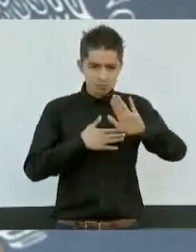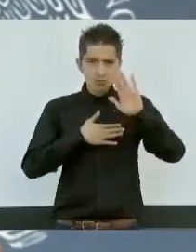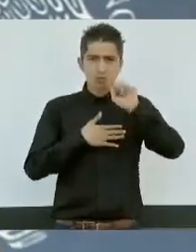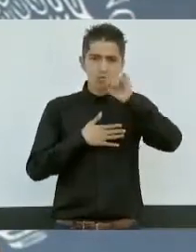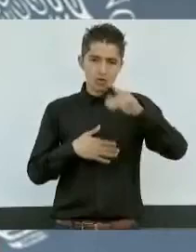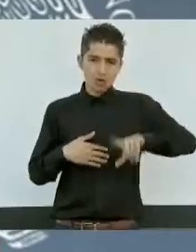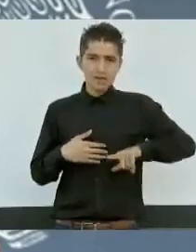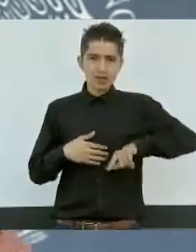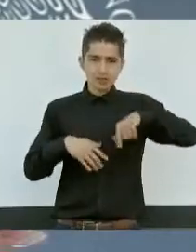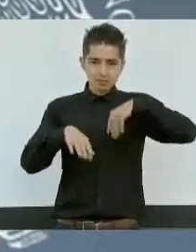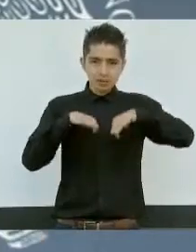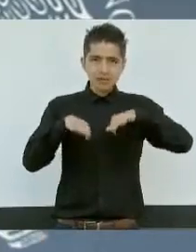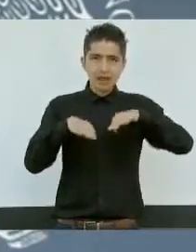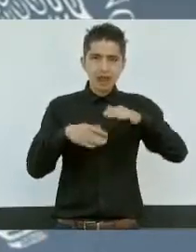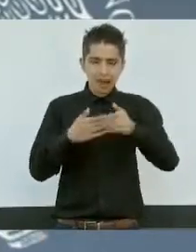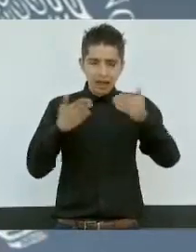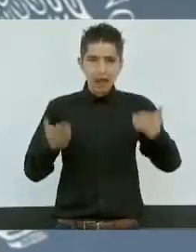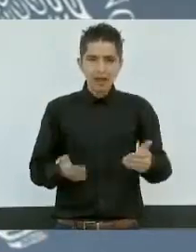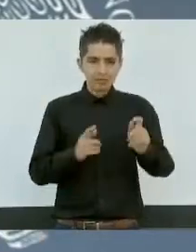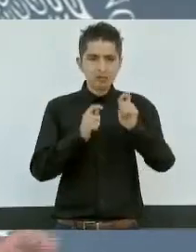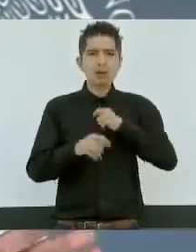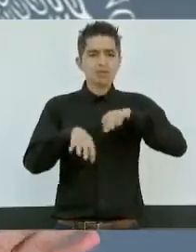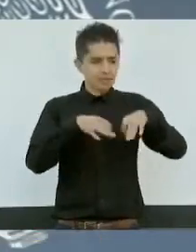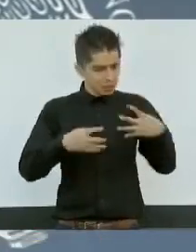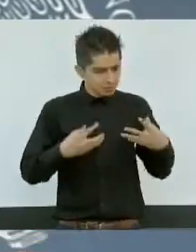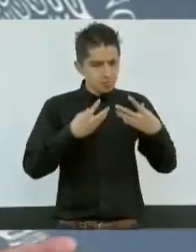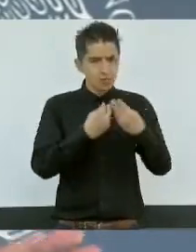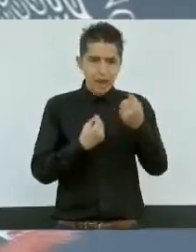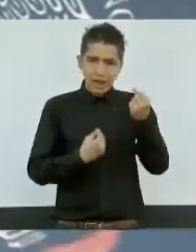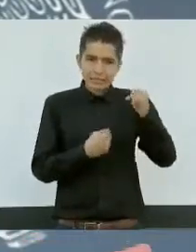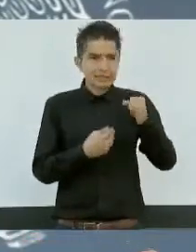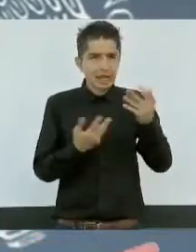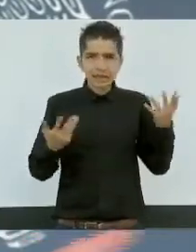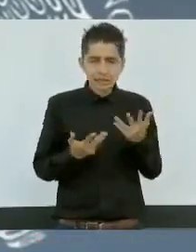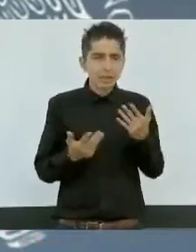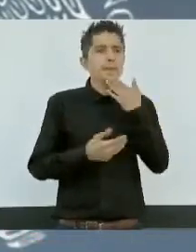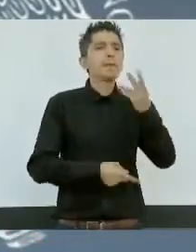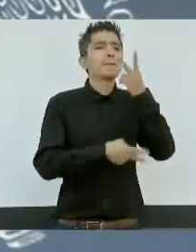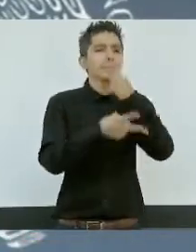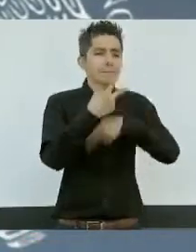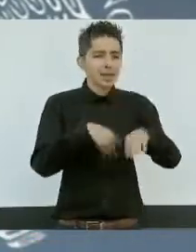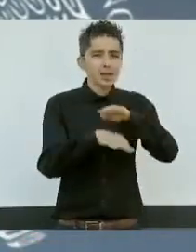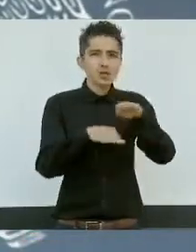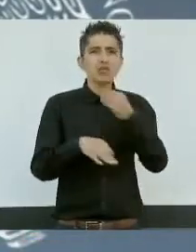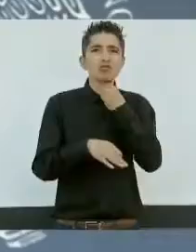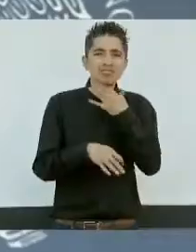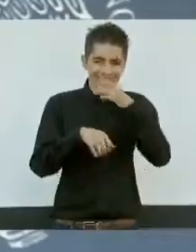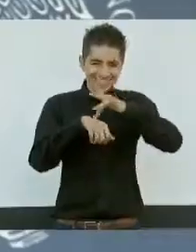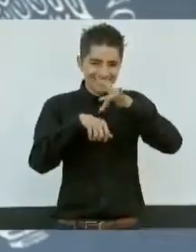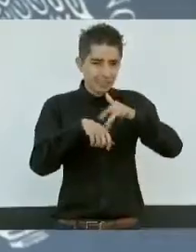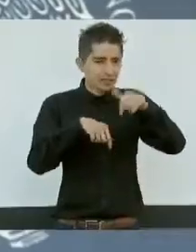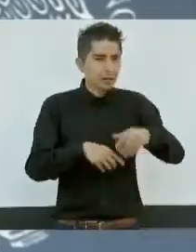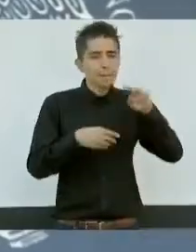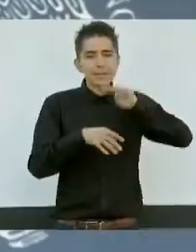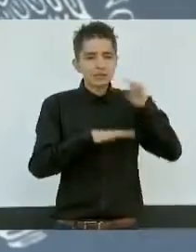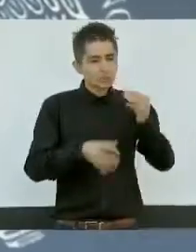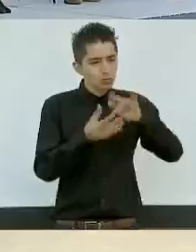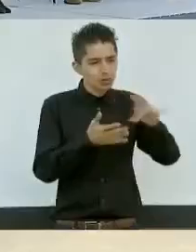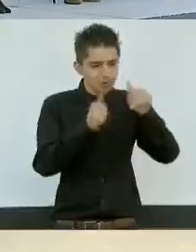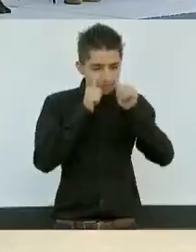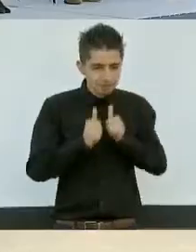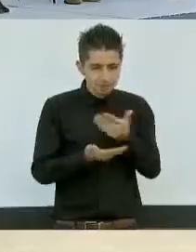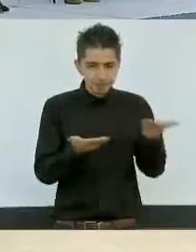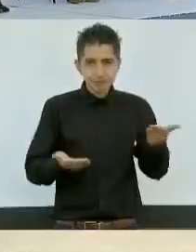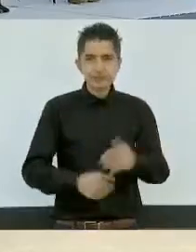que yo encabezo para trabajar de manera conjunta como lo hemos venido haciendo. Bienvenidos a Cotija y a Michoacán. Muchas gracias por su atención.